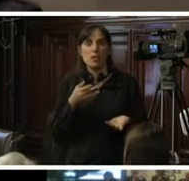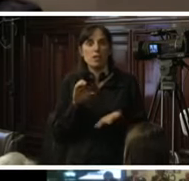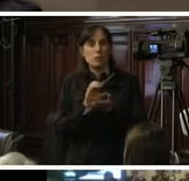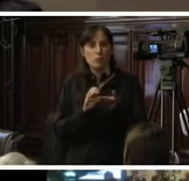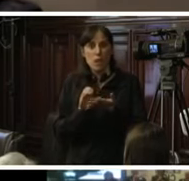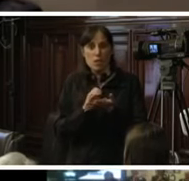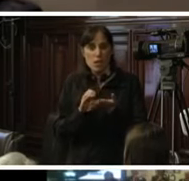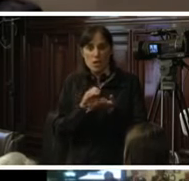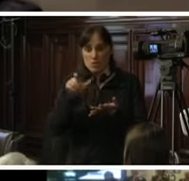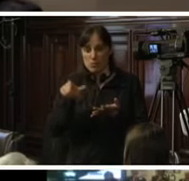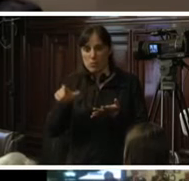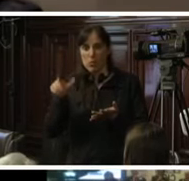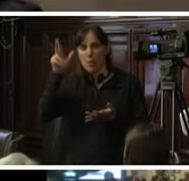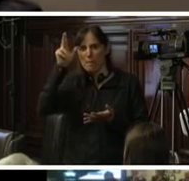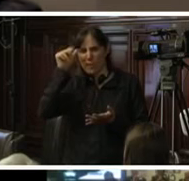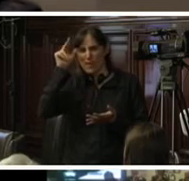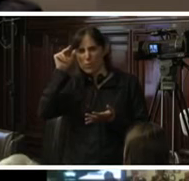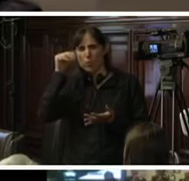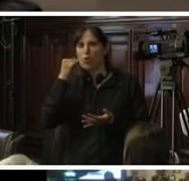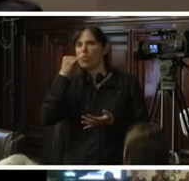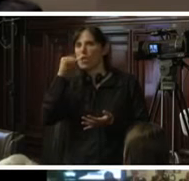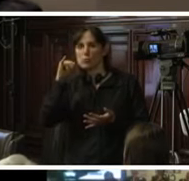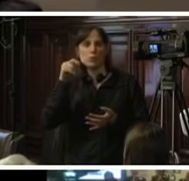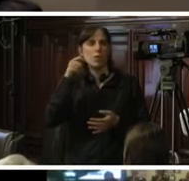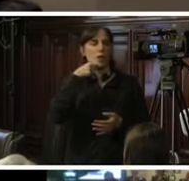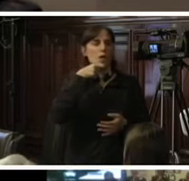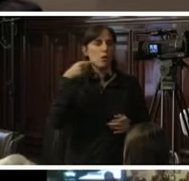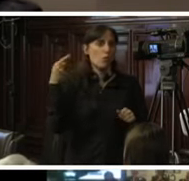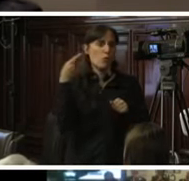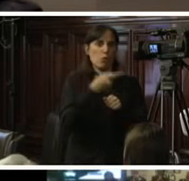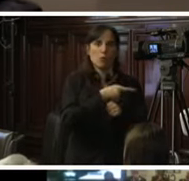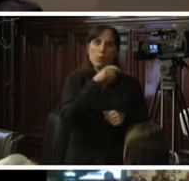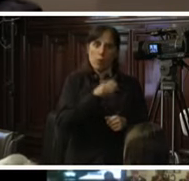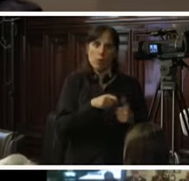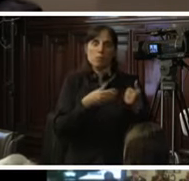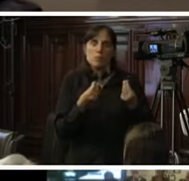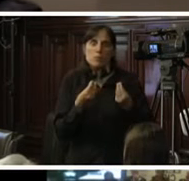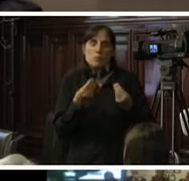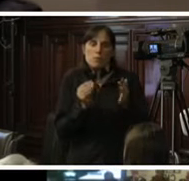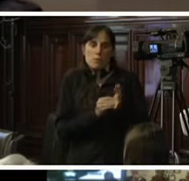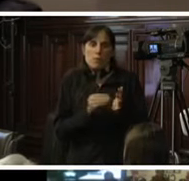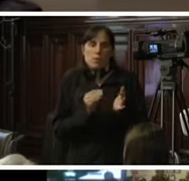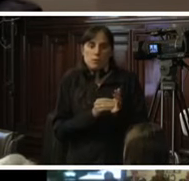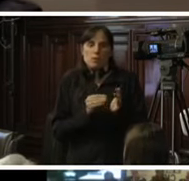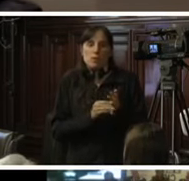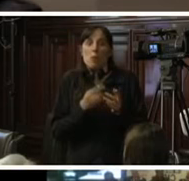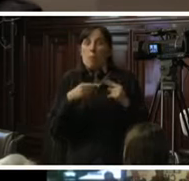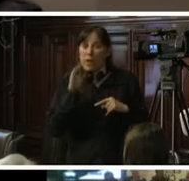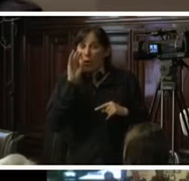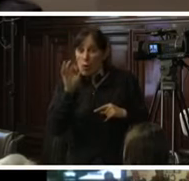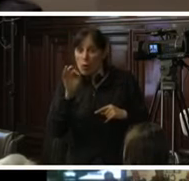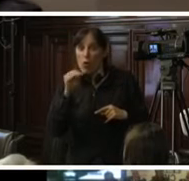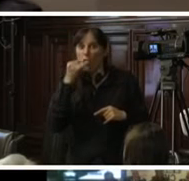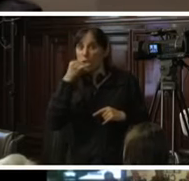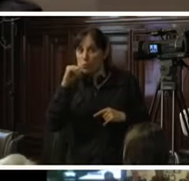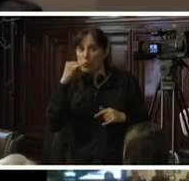en el Perú plantean denuncias contra altos magistrados en un número considerable pero no todas esas denuncias